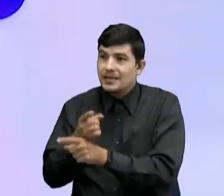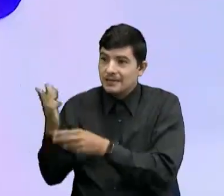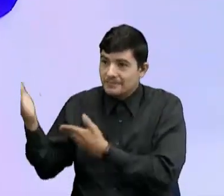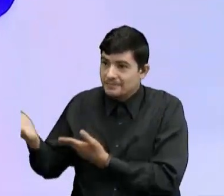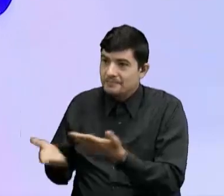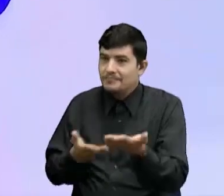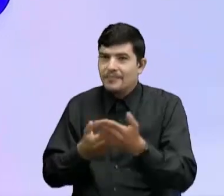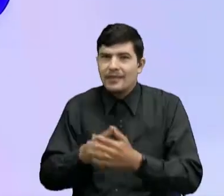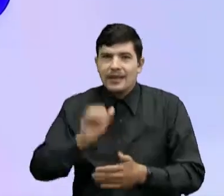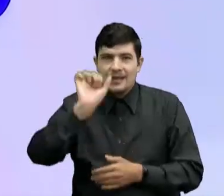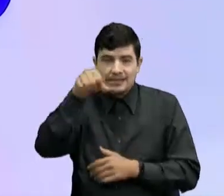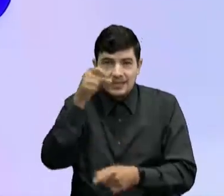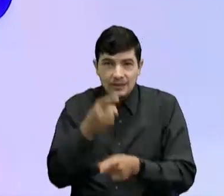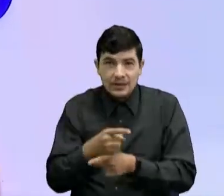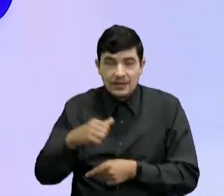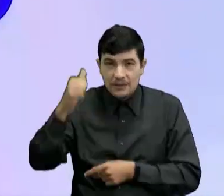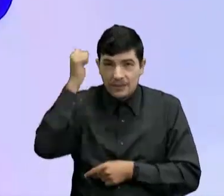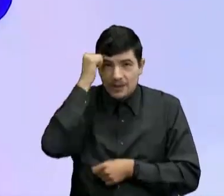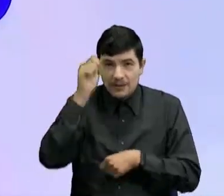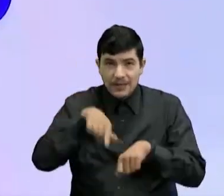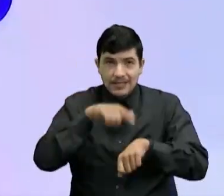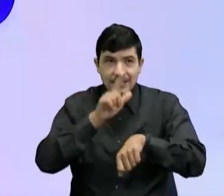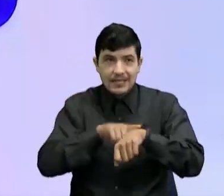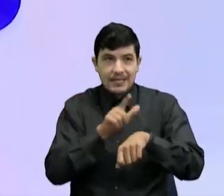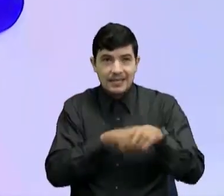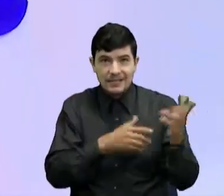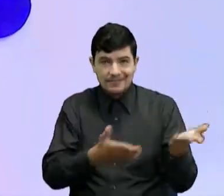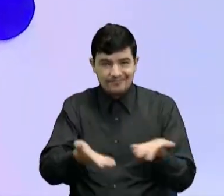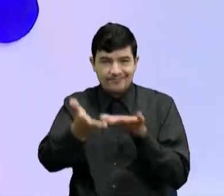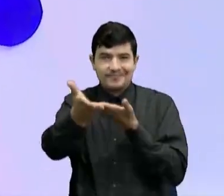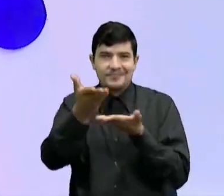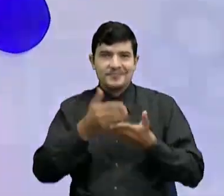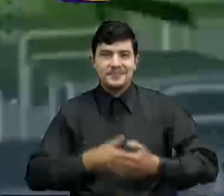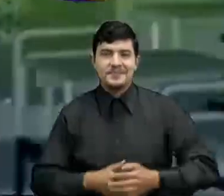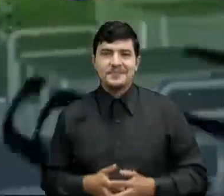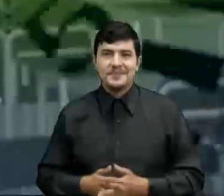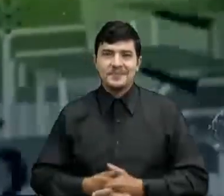Entonces Profes del Tiempo Allí vamos